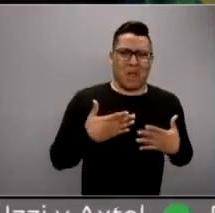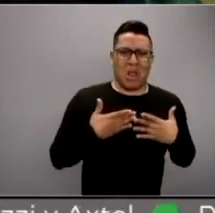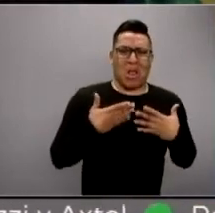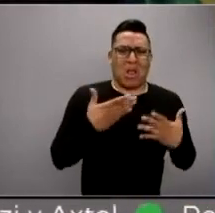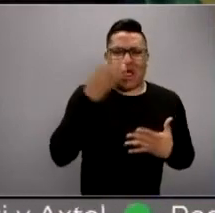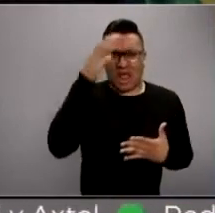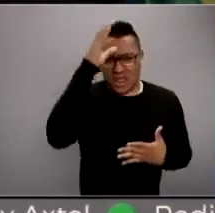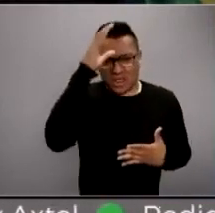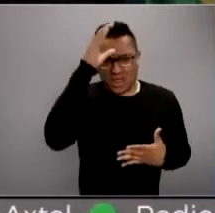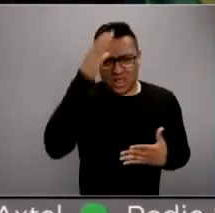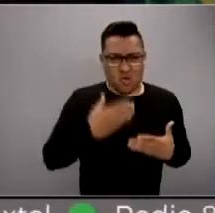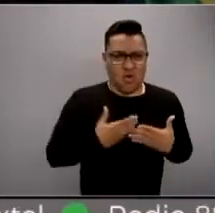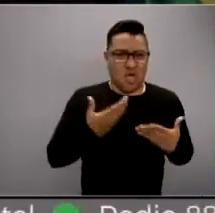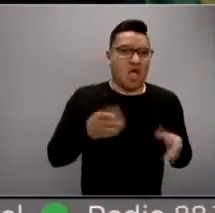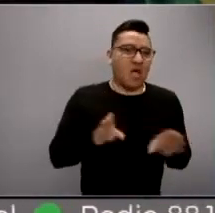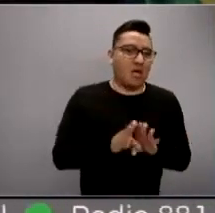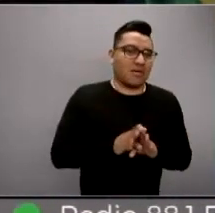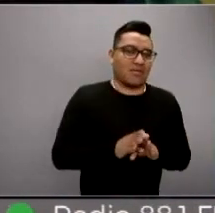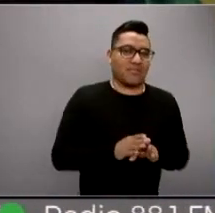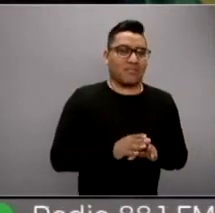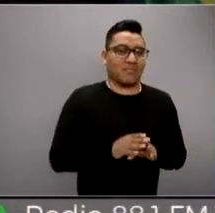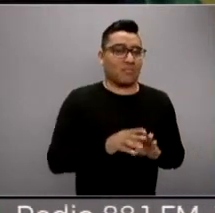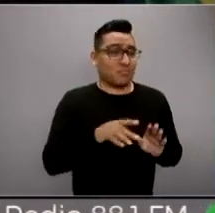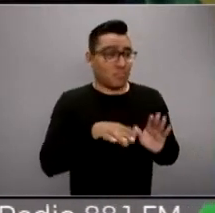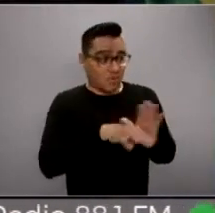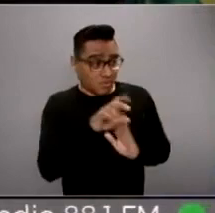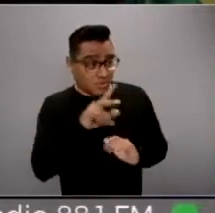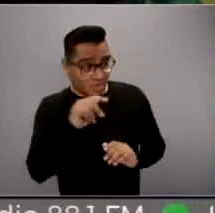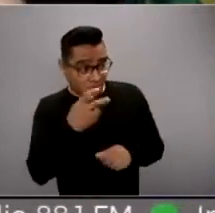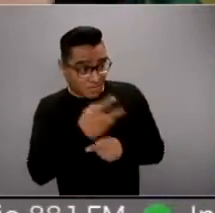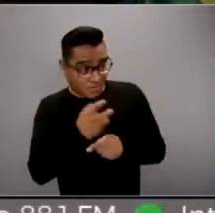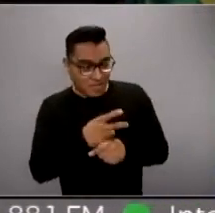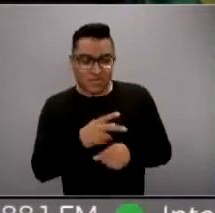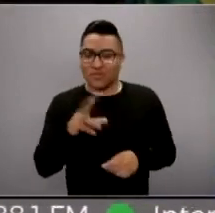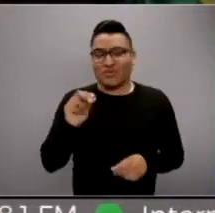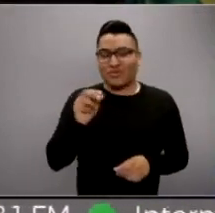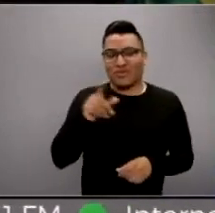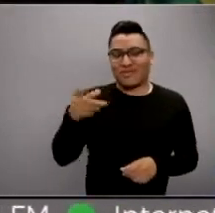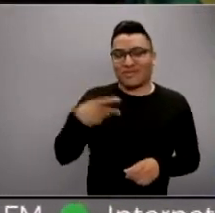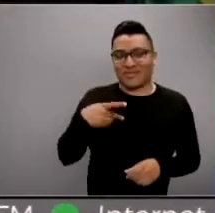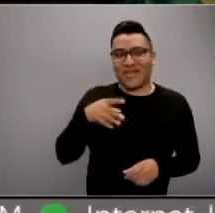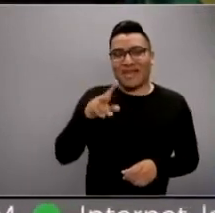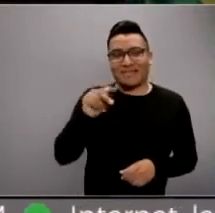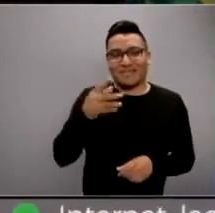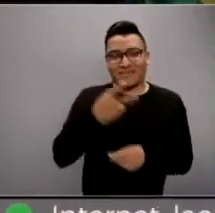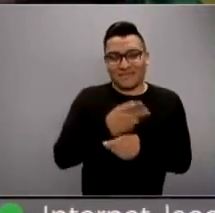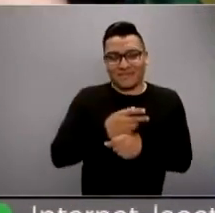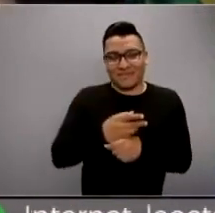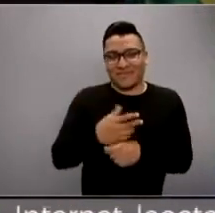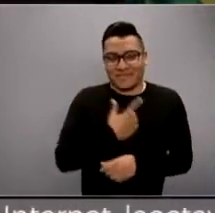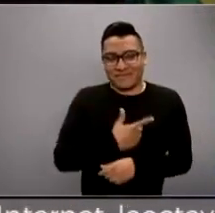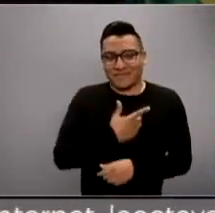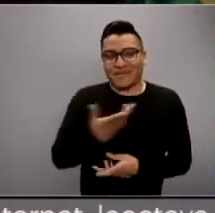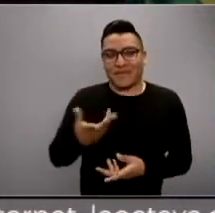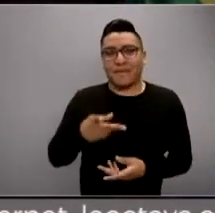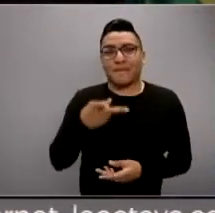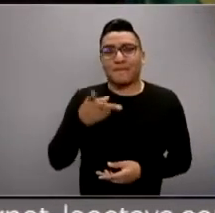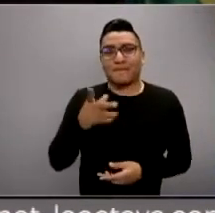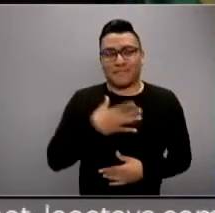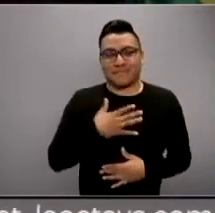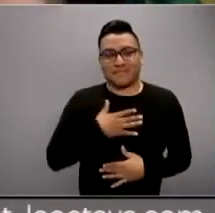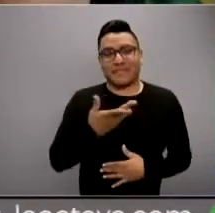ciencia. Pero en la octava no, ¿verdad? A nosotros se nos excluye. no, la octava es casa para mí. Gracias. Pero esto es que